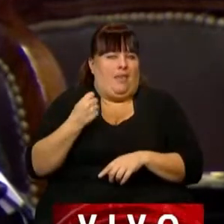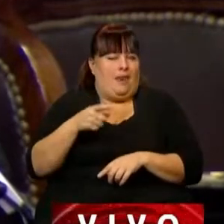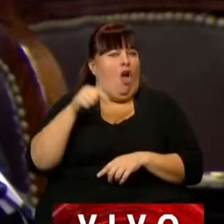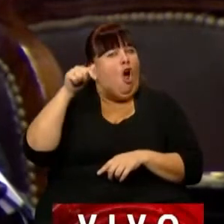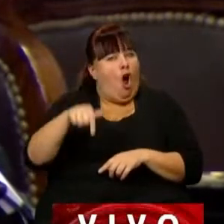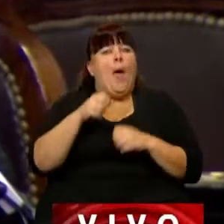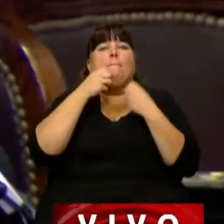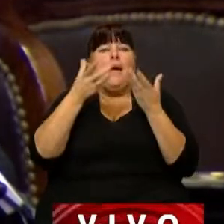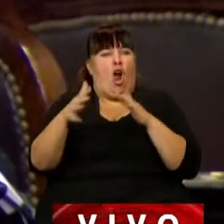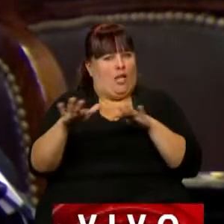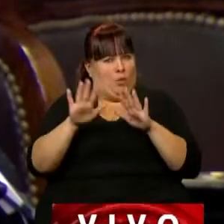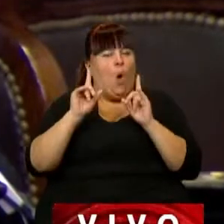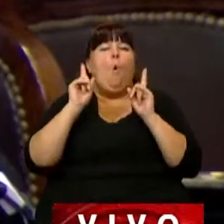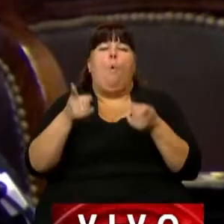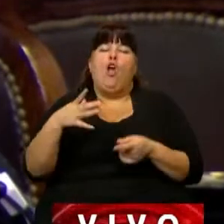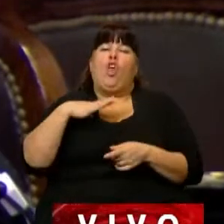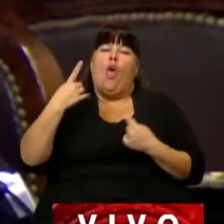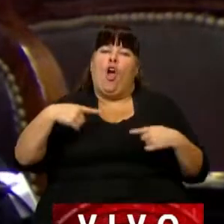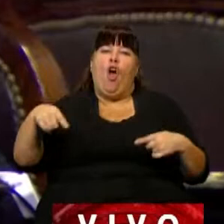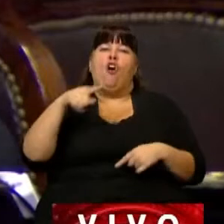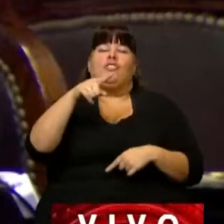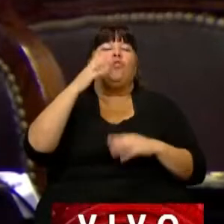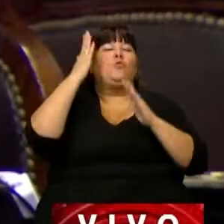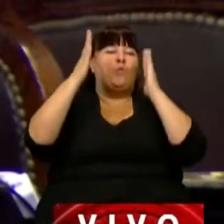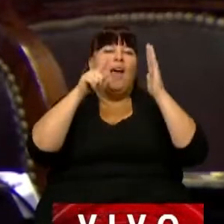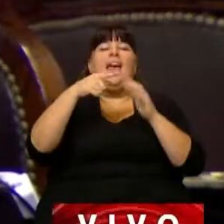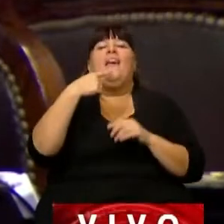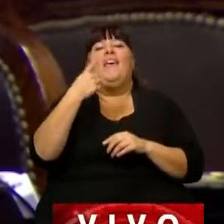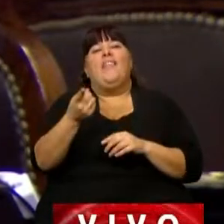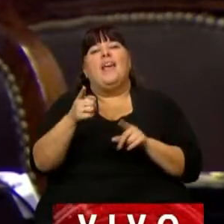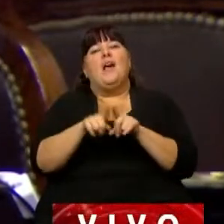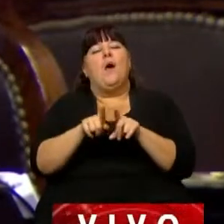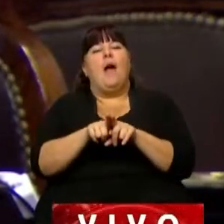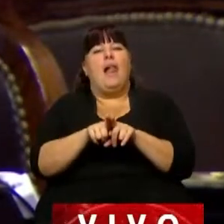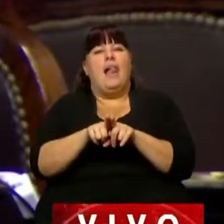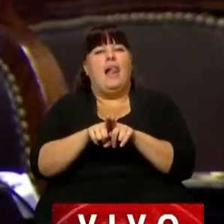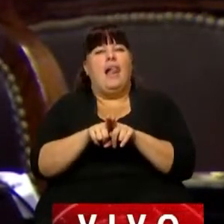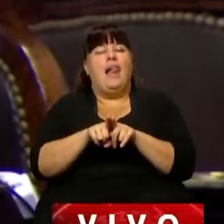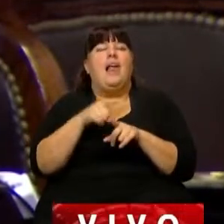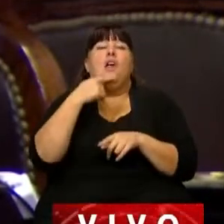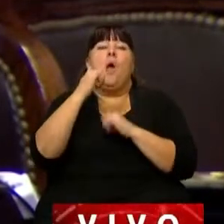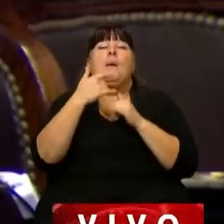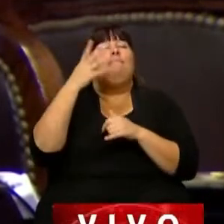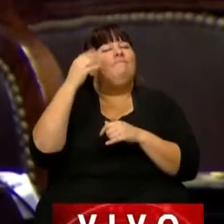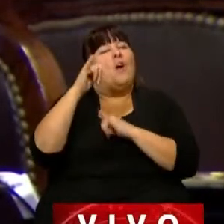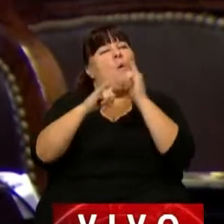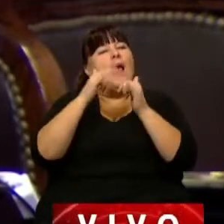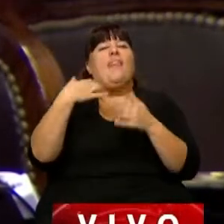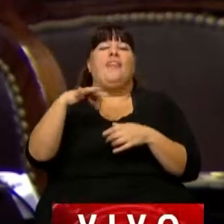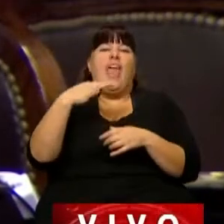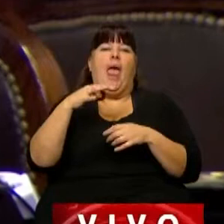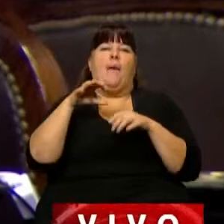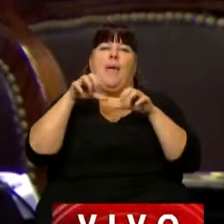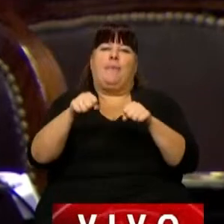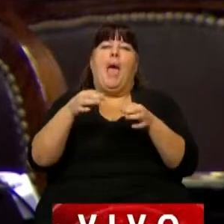en la mejor situación. Sin embargo, todavía hay cosas que ellos anhelan. Ellos hablan de... Cuando uno los escucha, ellos dicen hay que